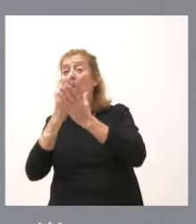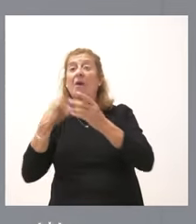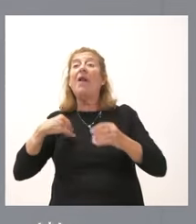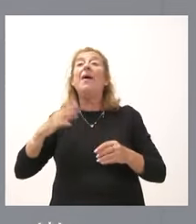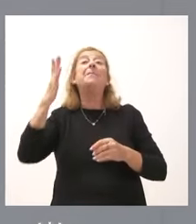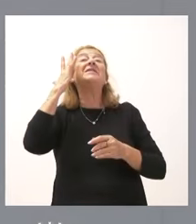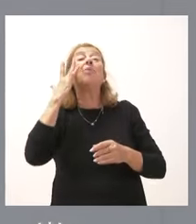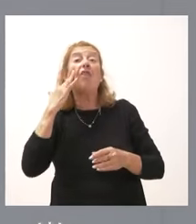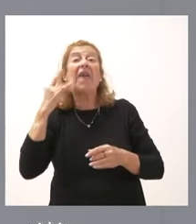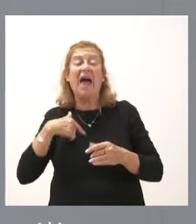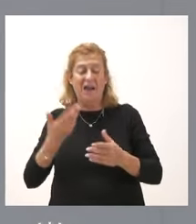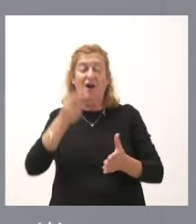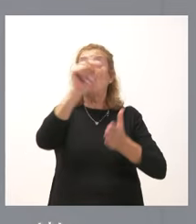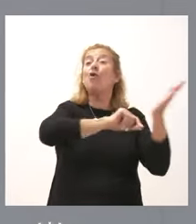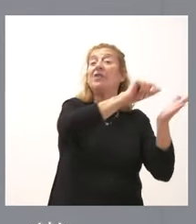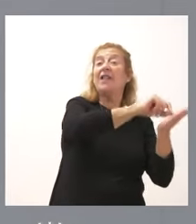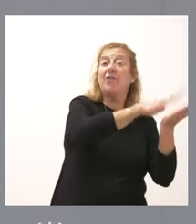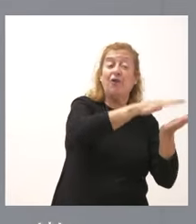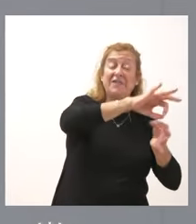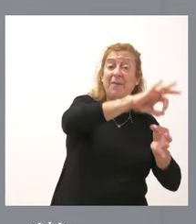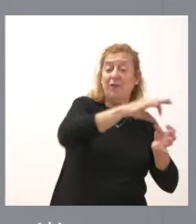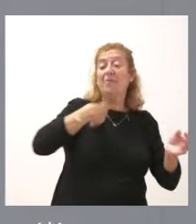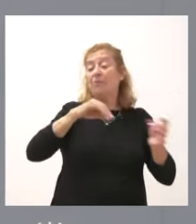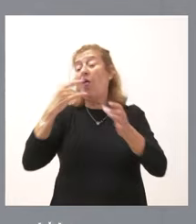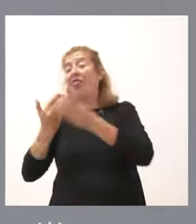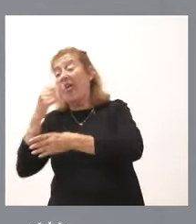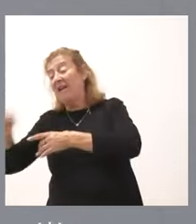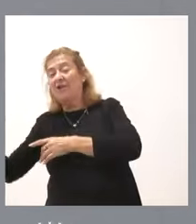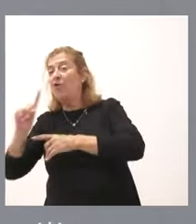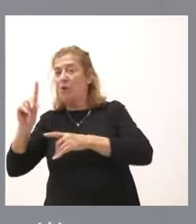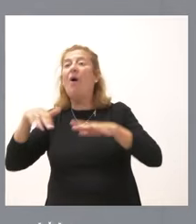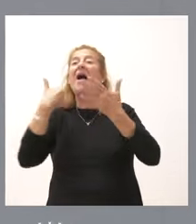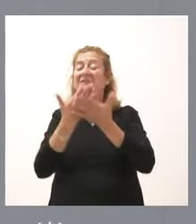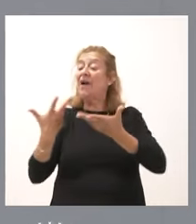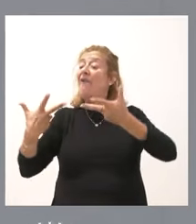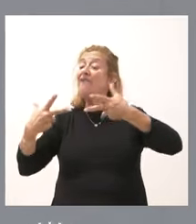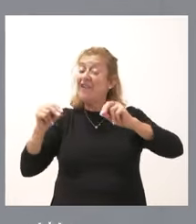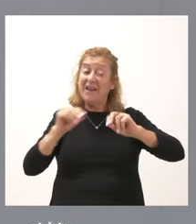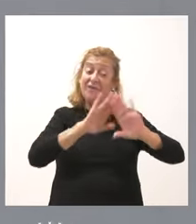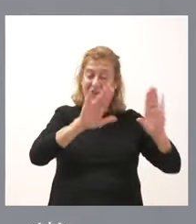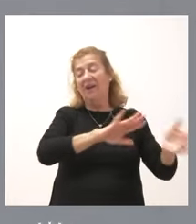la contratación del servicio, que se contrata cuando finaliza la anterior, porque es natural, claro.